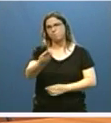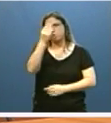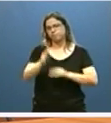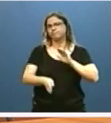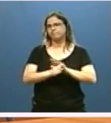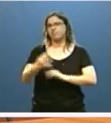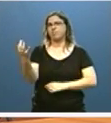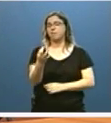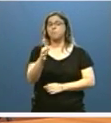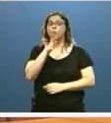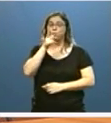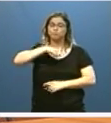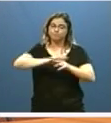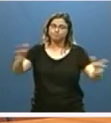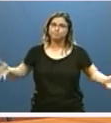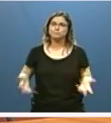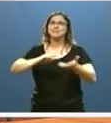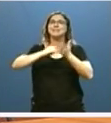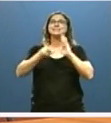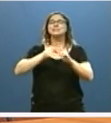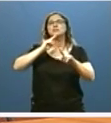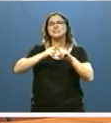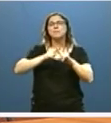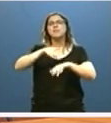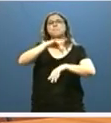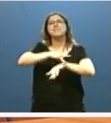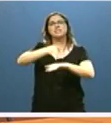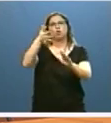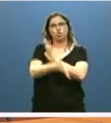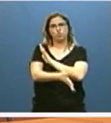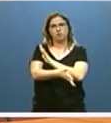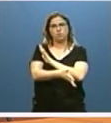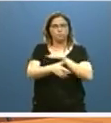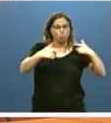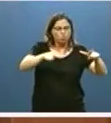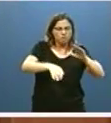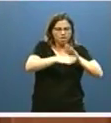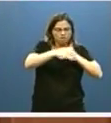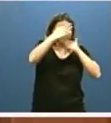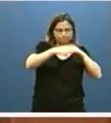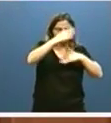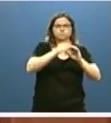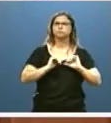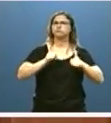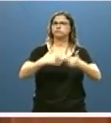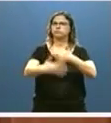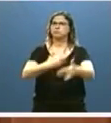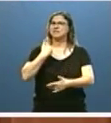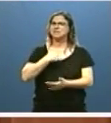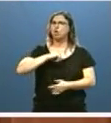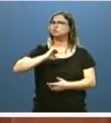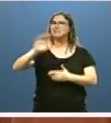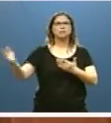Para ello, estamos impulsando la estrategia del paciente crónico. Las unidades de continuidad asistencial están ya en funcionamiento en todos los